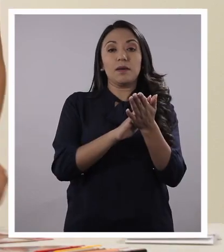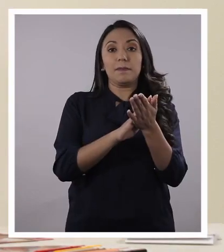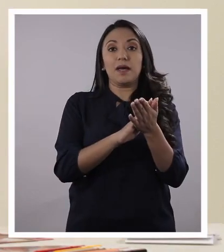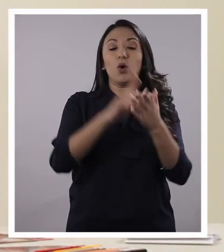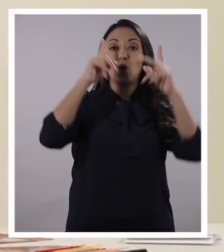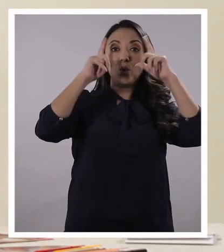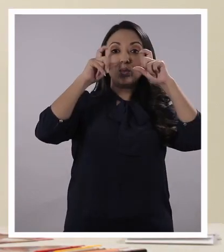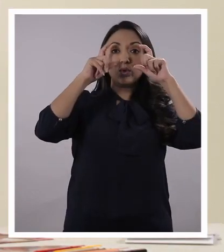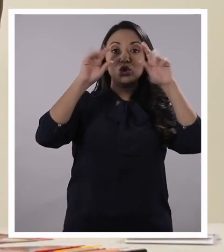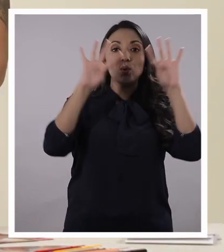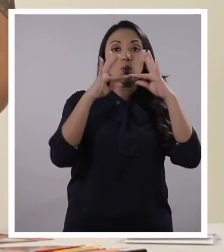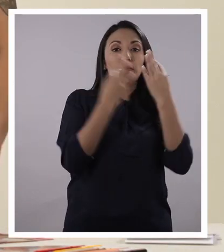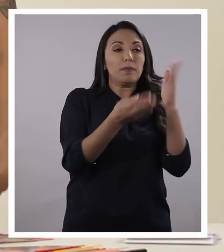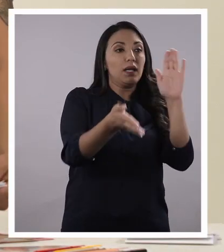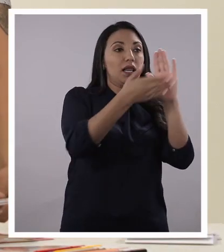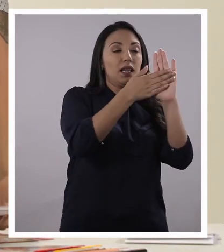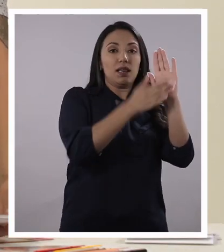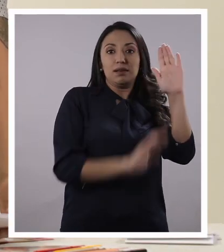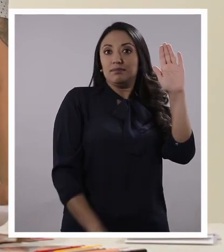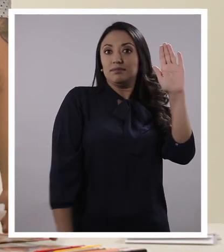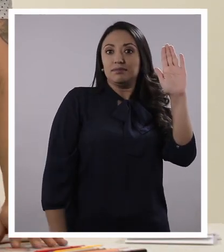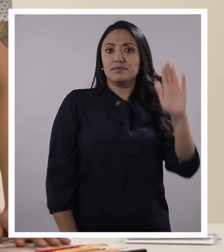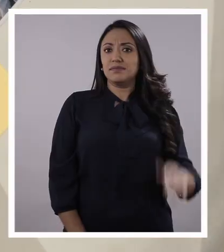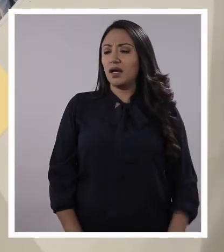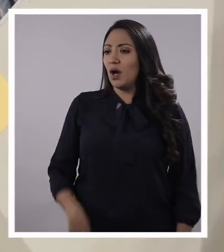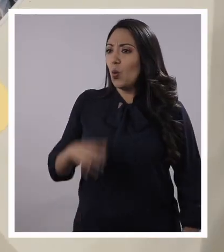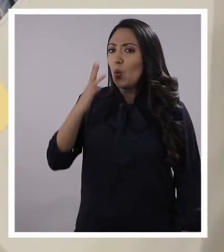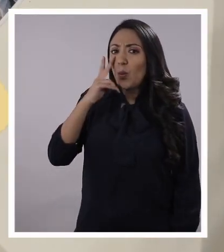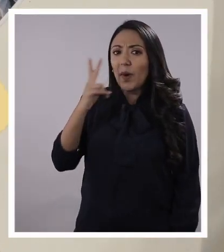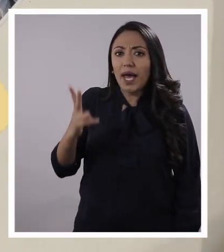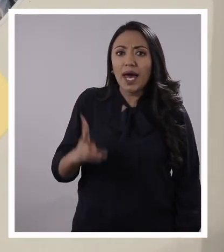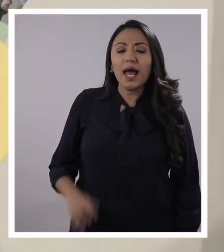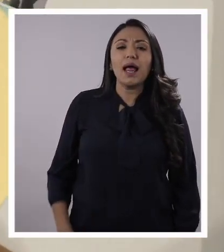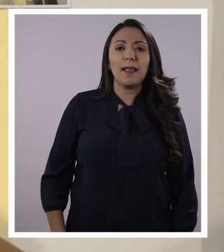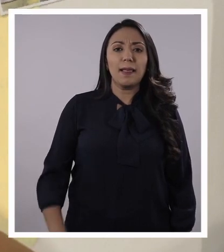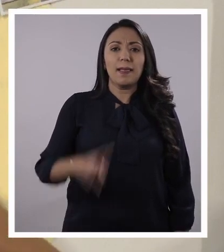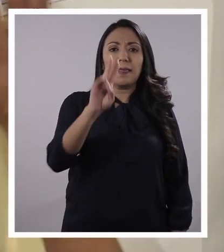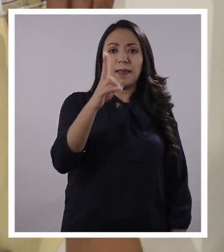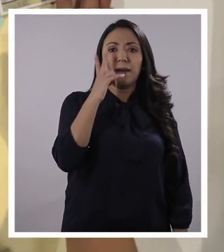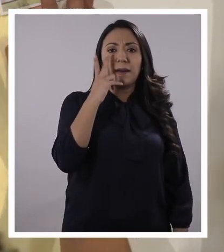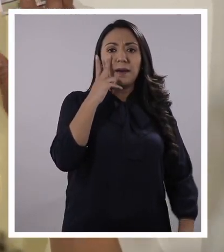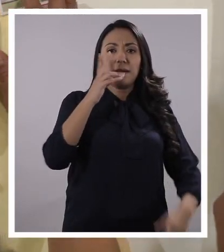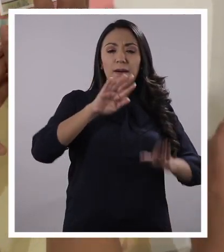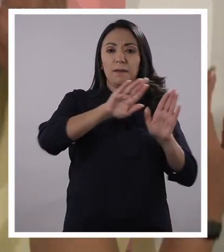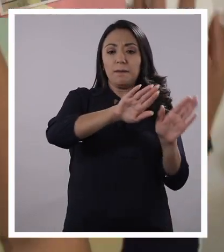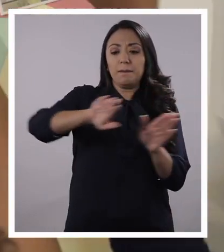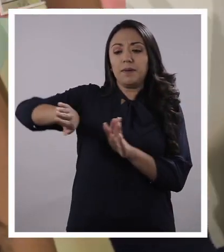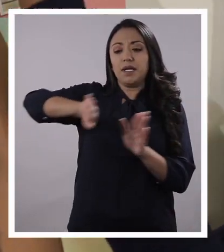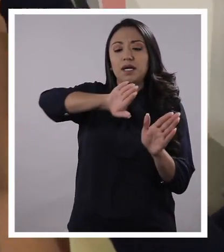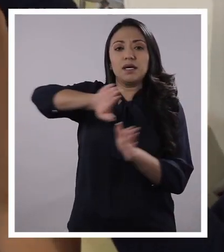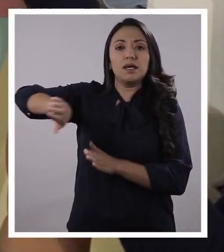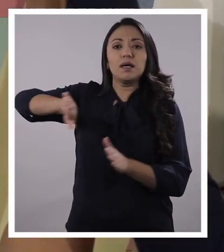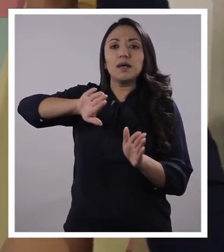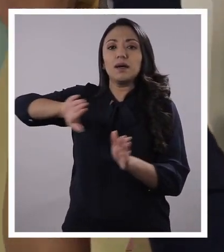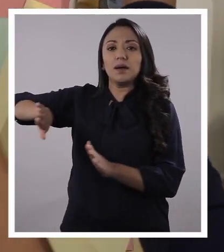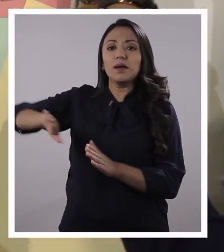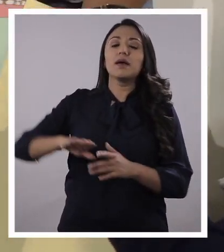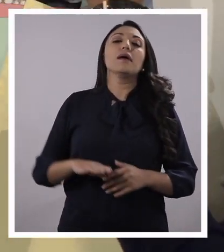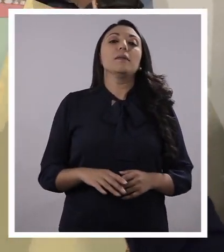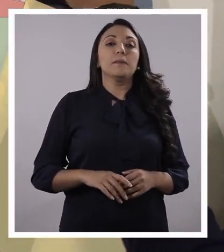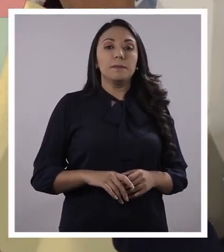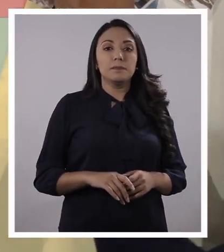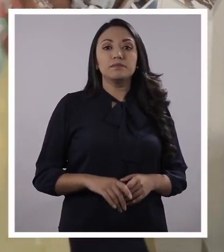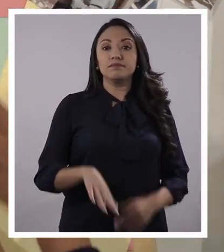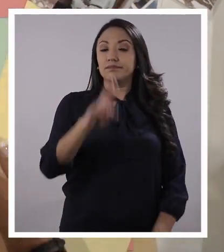las fotos de tu familia. Ah, mira. A ver, voy a hacer un poquito de espacio para que se vea mucho mejor esto. Eso.